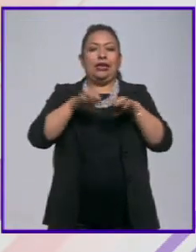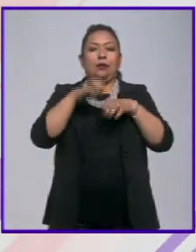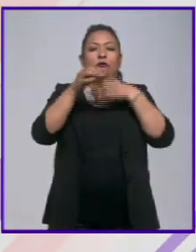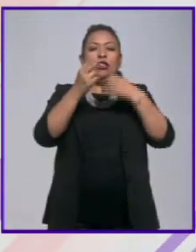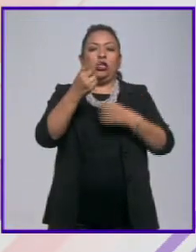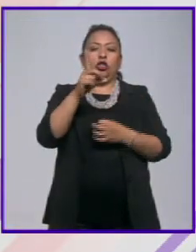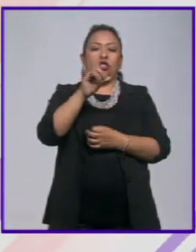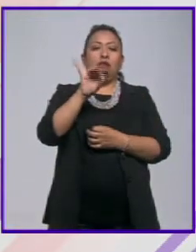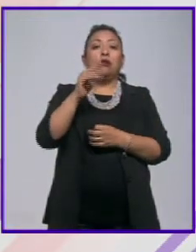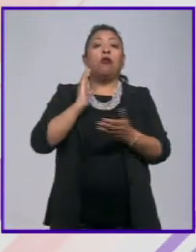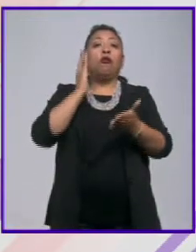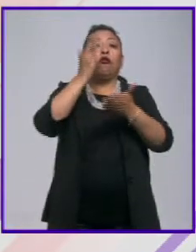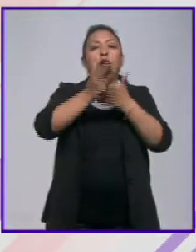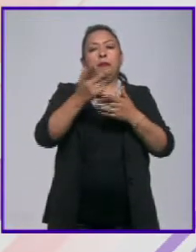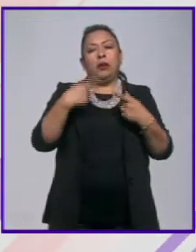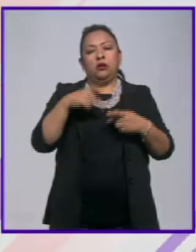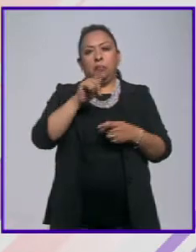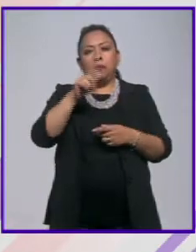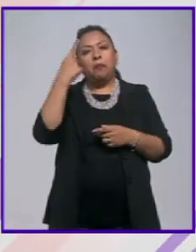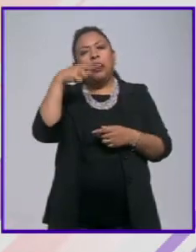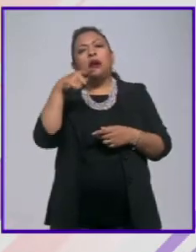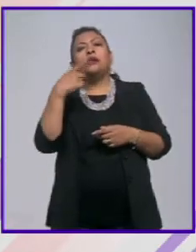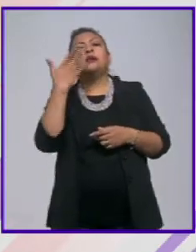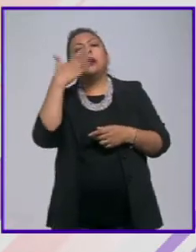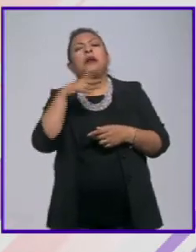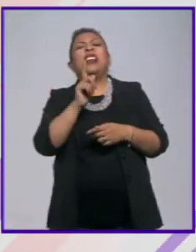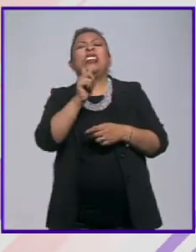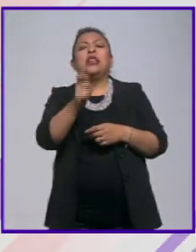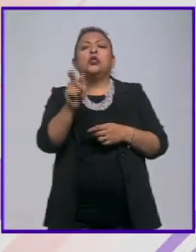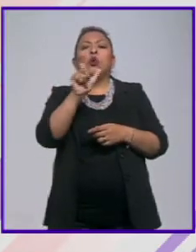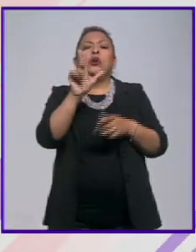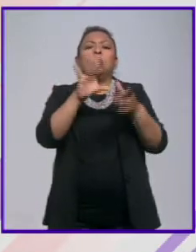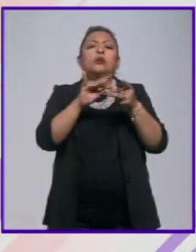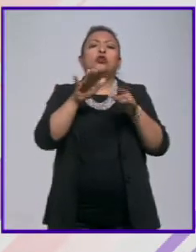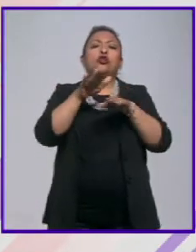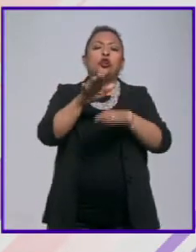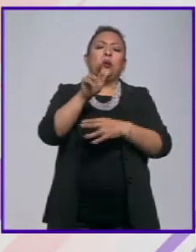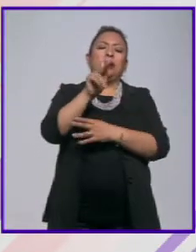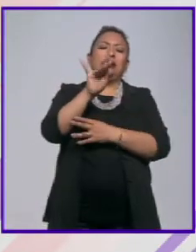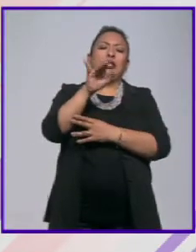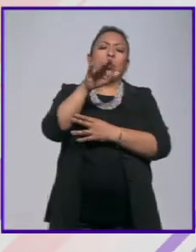acudió con un especialista para saber de qué hablamos cuando hablamos de psicoanálisis